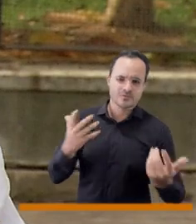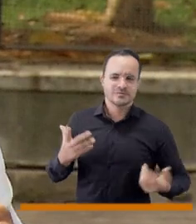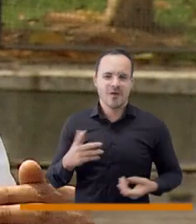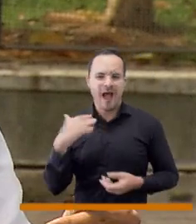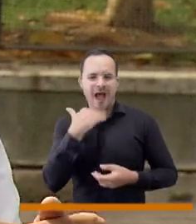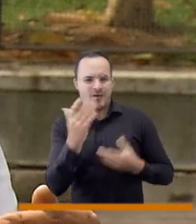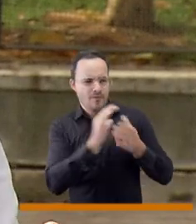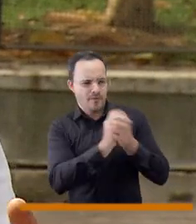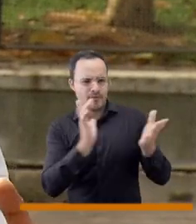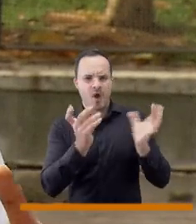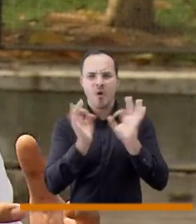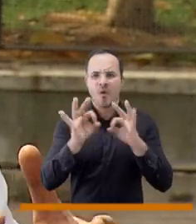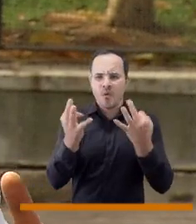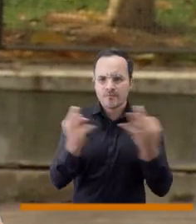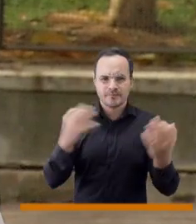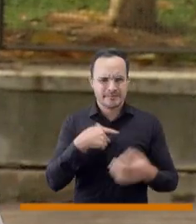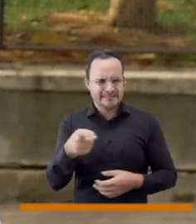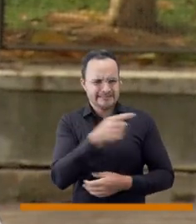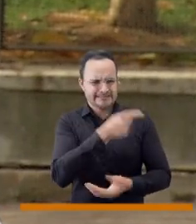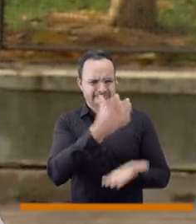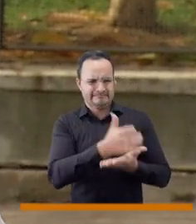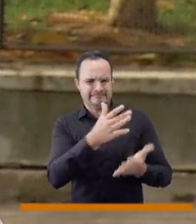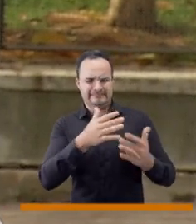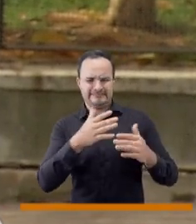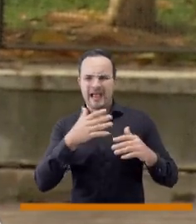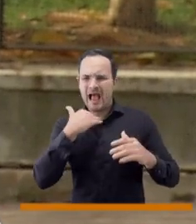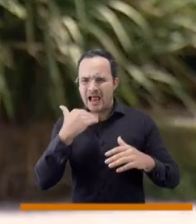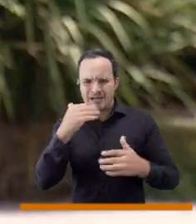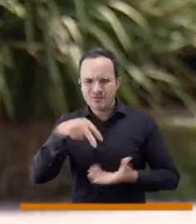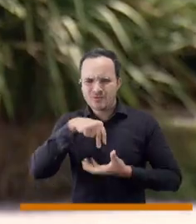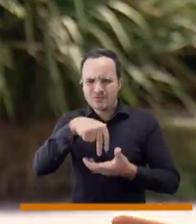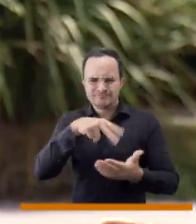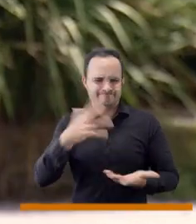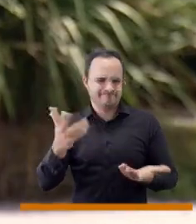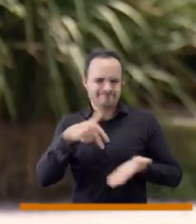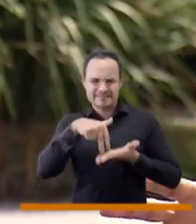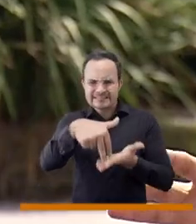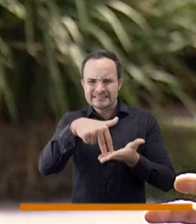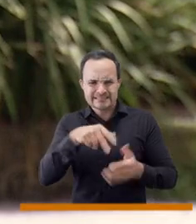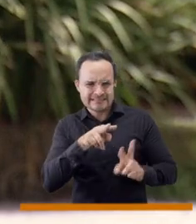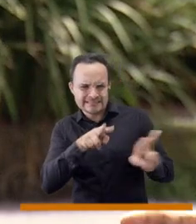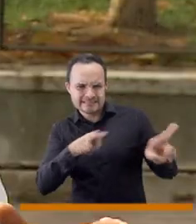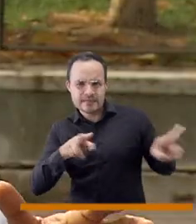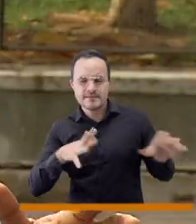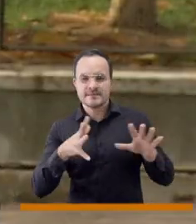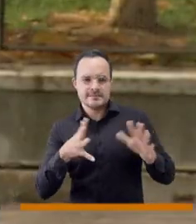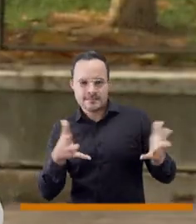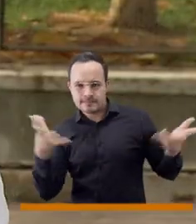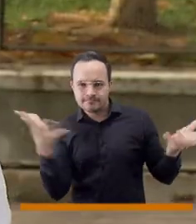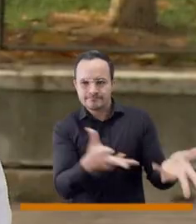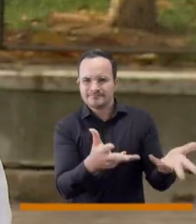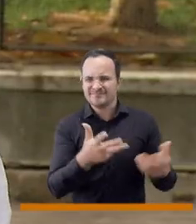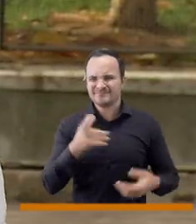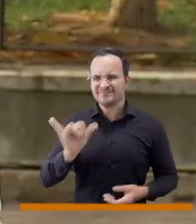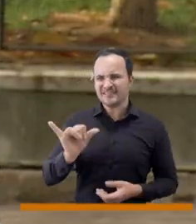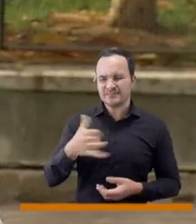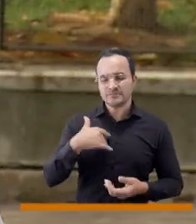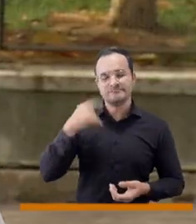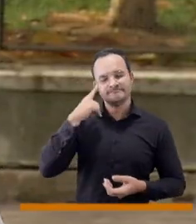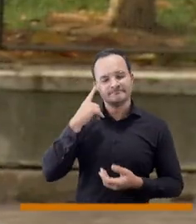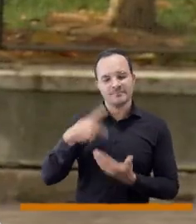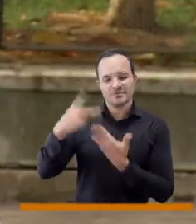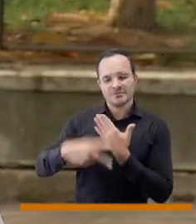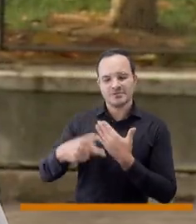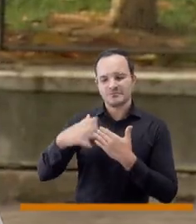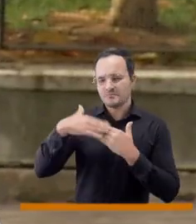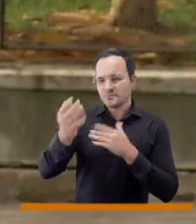ante ciertos comportamientos de algún amigo, de algún familiar. y por eso nosotros pues hoy estamos buscando y trabajando y diciéndole a las personas que tu